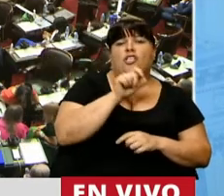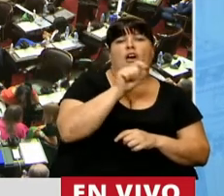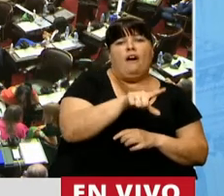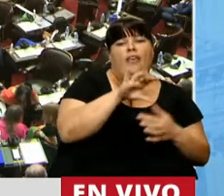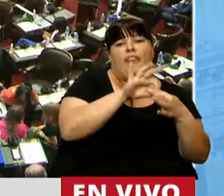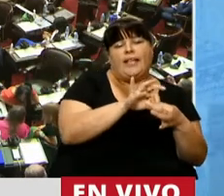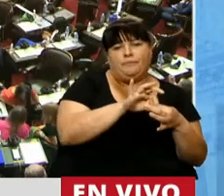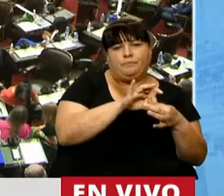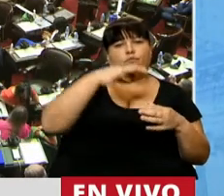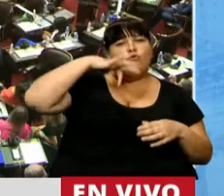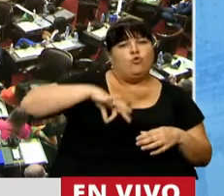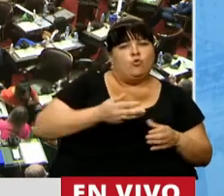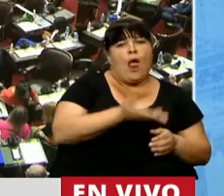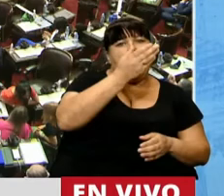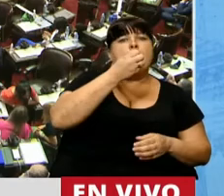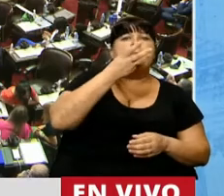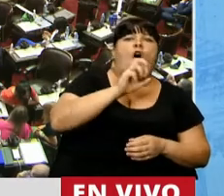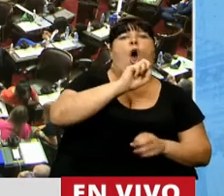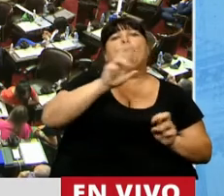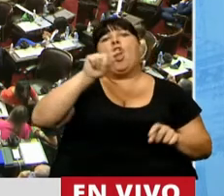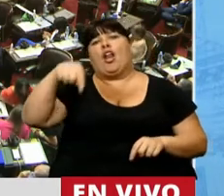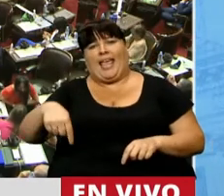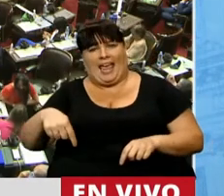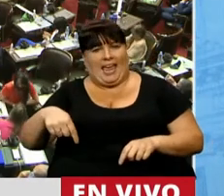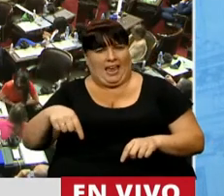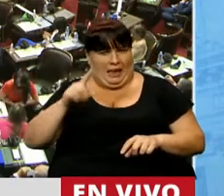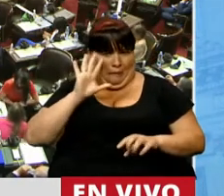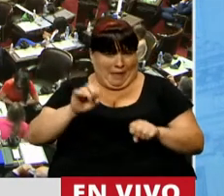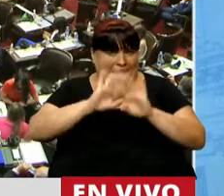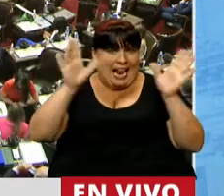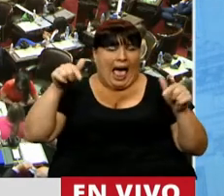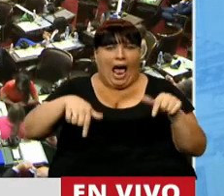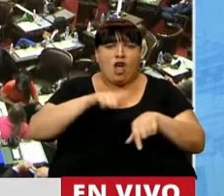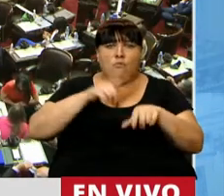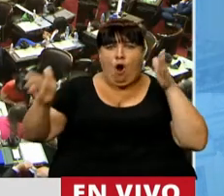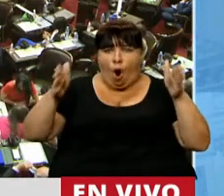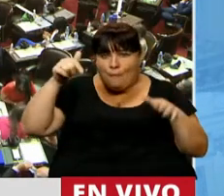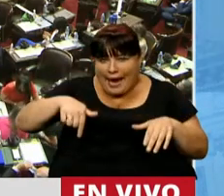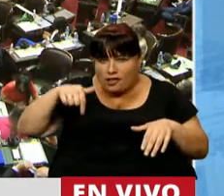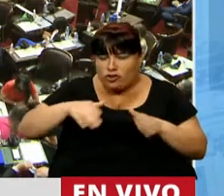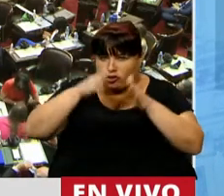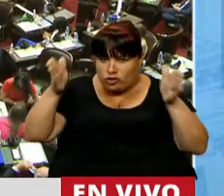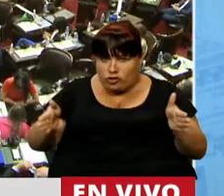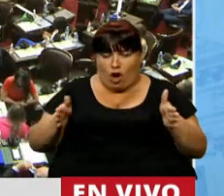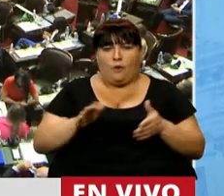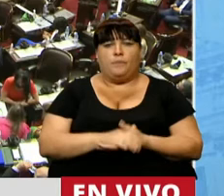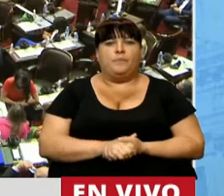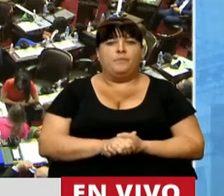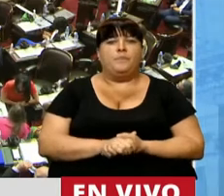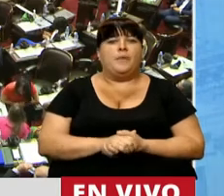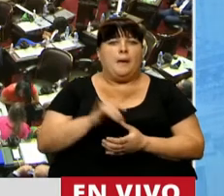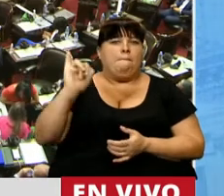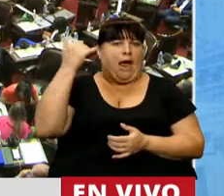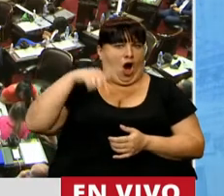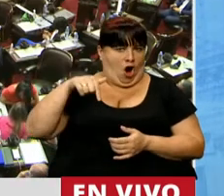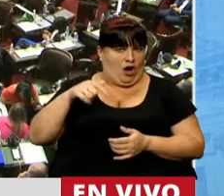la escala salarial es mejor o peor que esta. Está claro que en este periodo, en esta cuestión, era